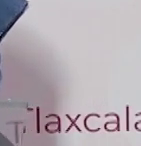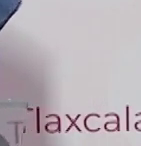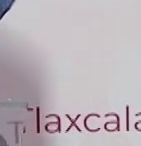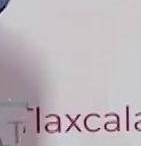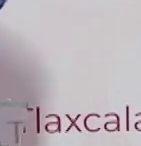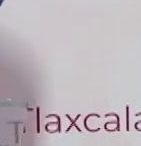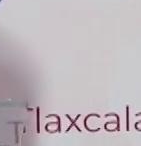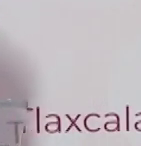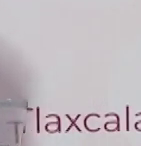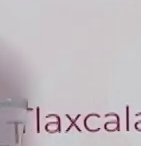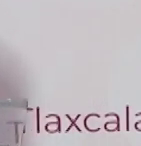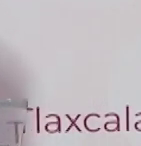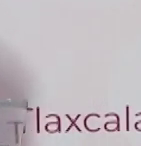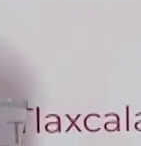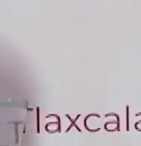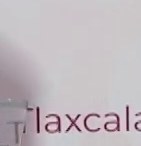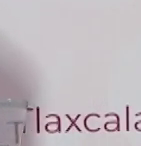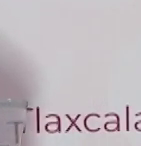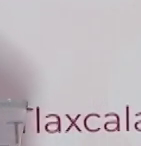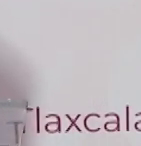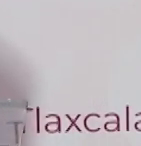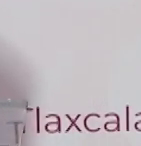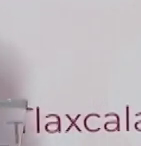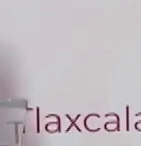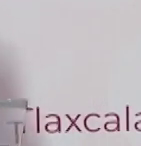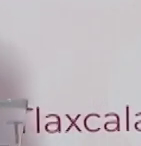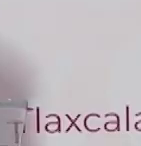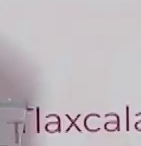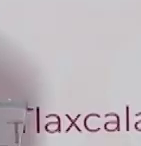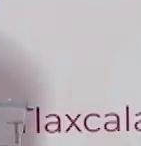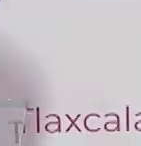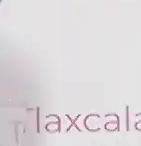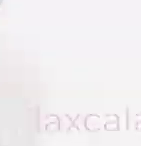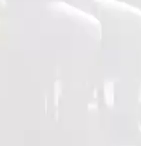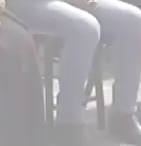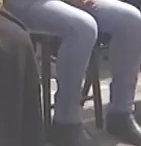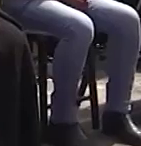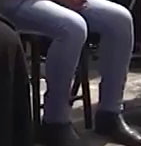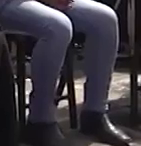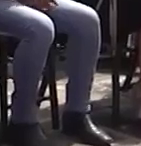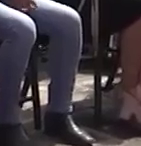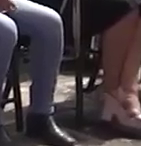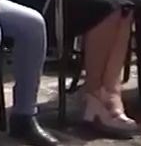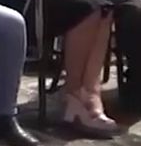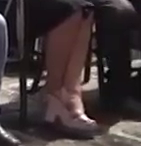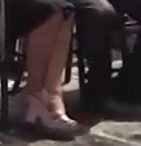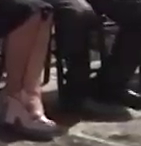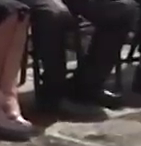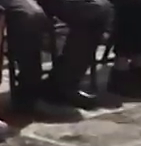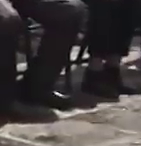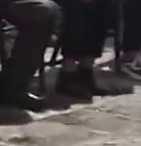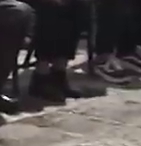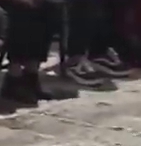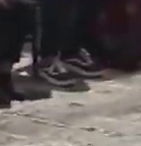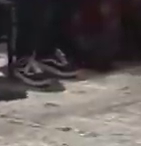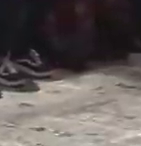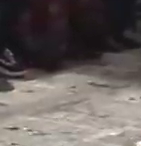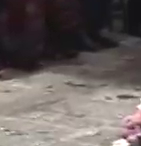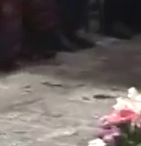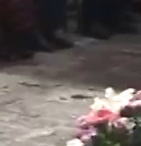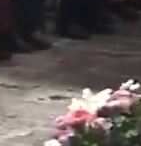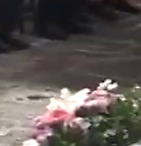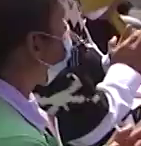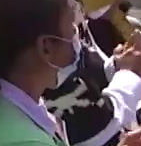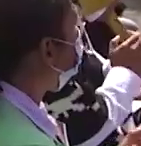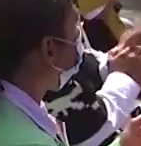pasadas en la participación de artesanías tlaxcaltecas. Además, Pérez Bravo resaltó que durante la